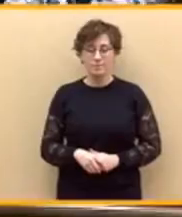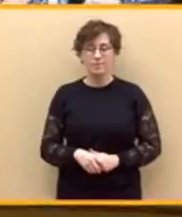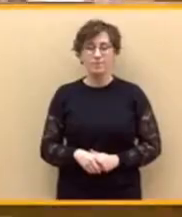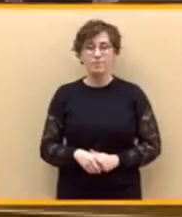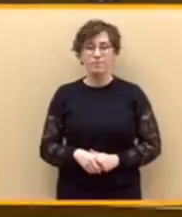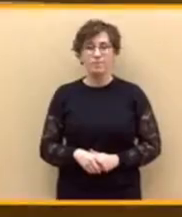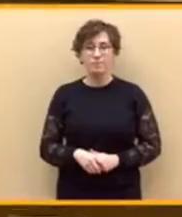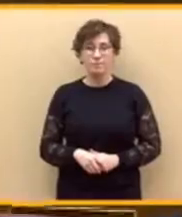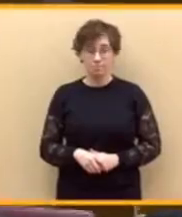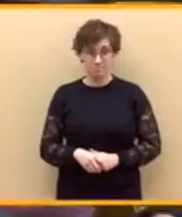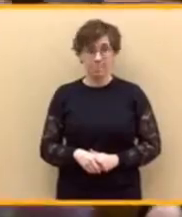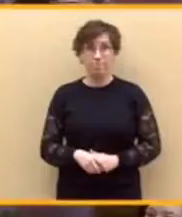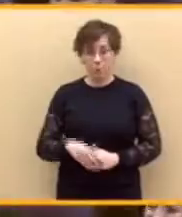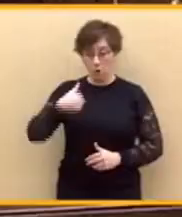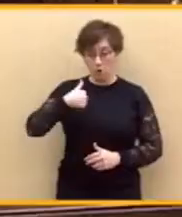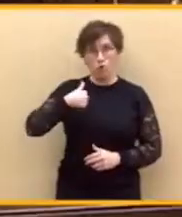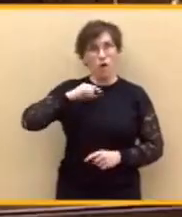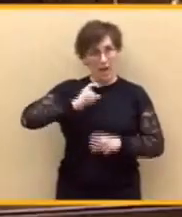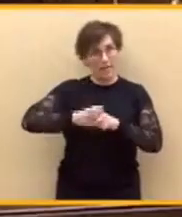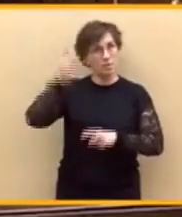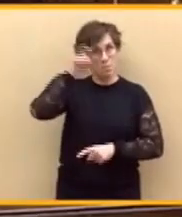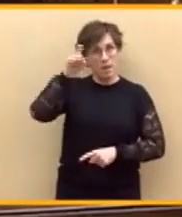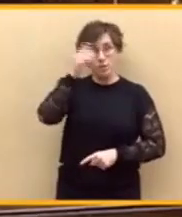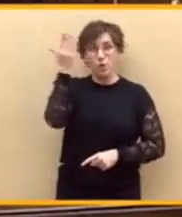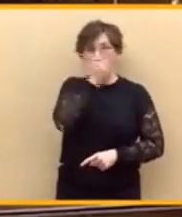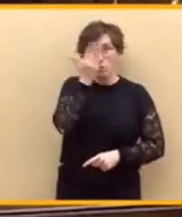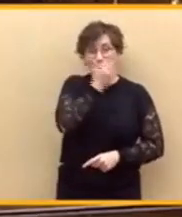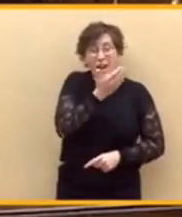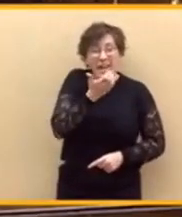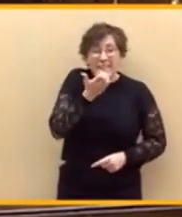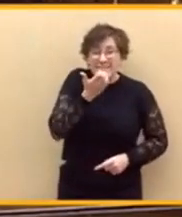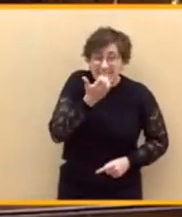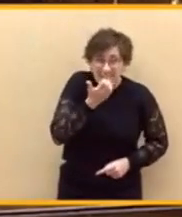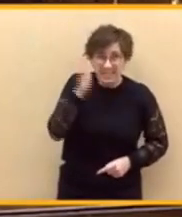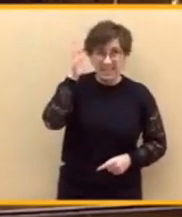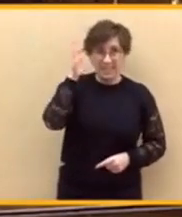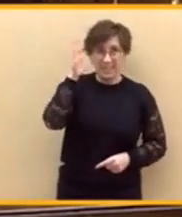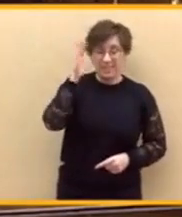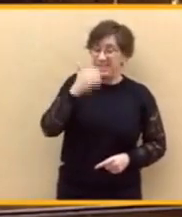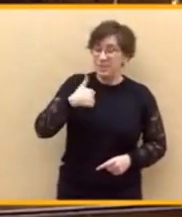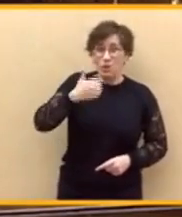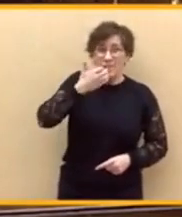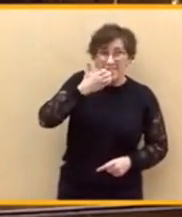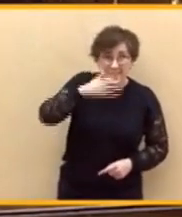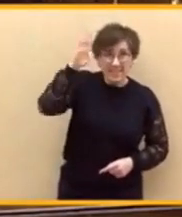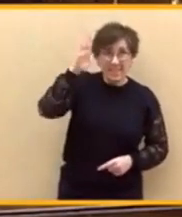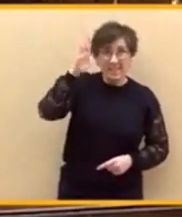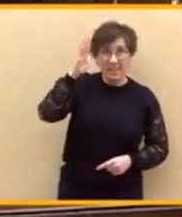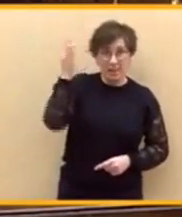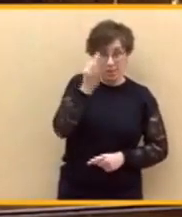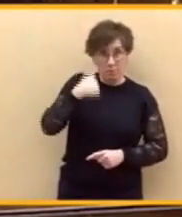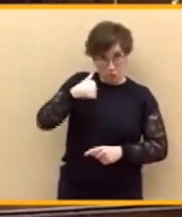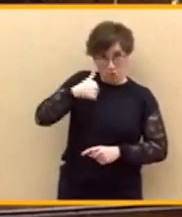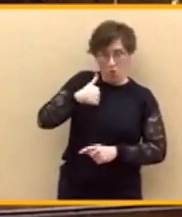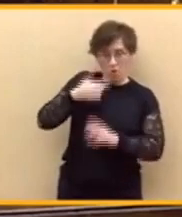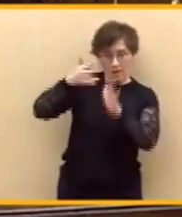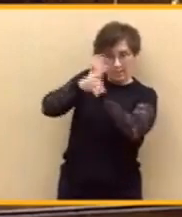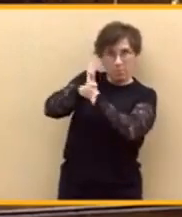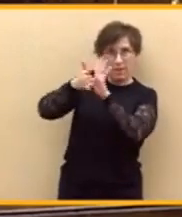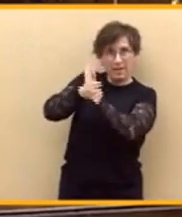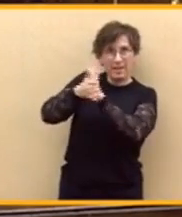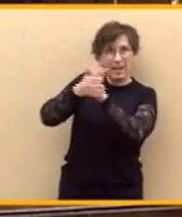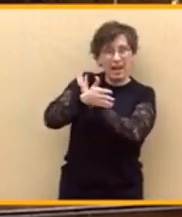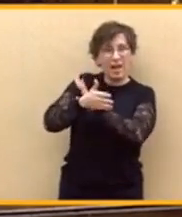Soy maestro de escuela. Y si hubiera tenido que explicar lo que es la mala